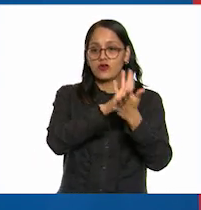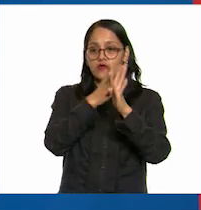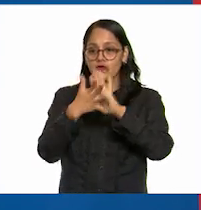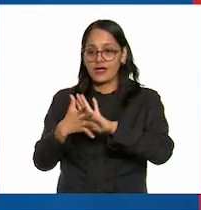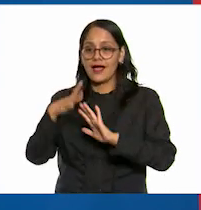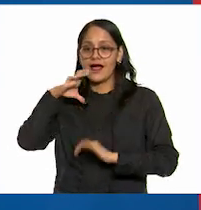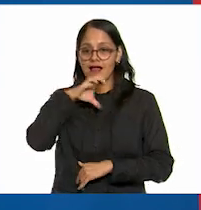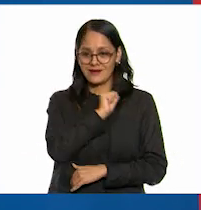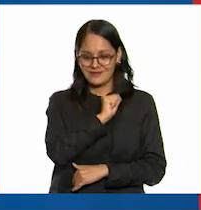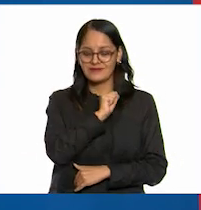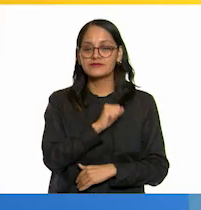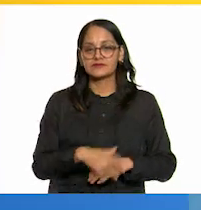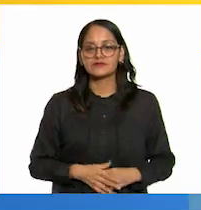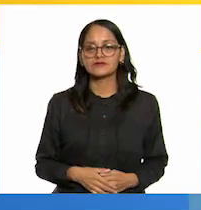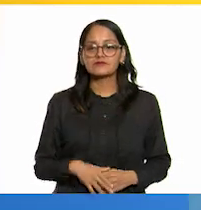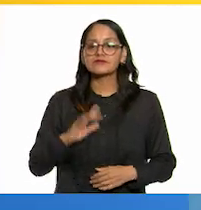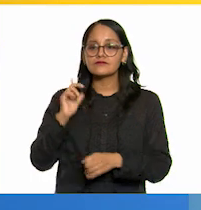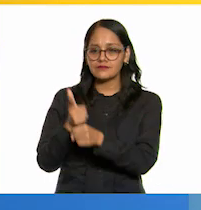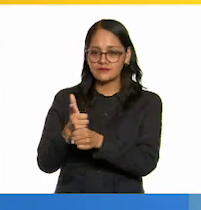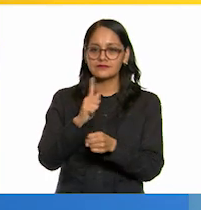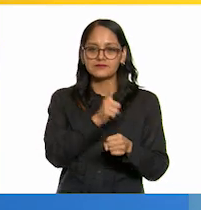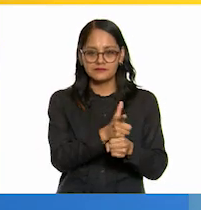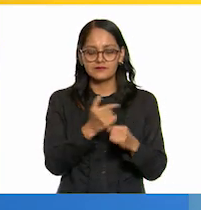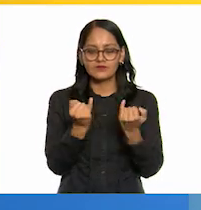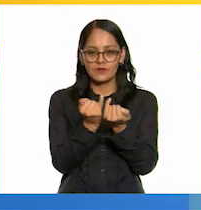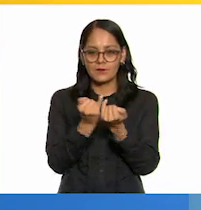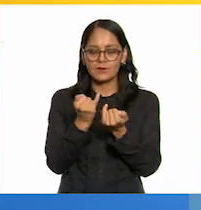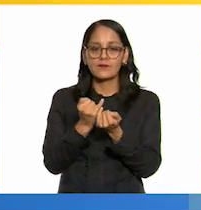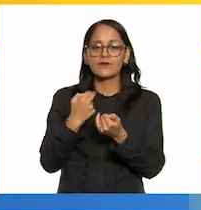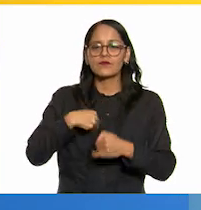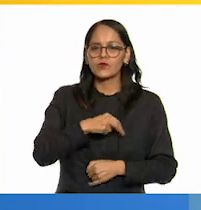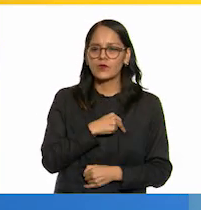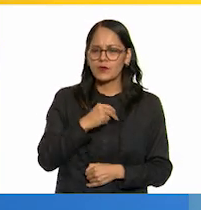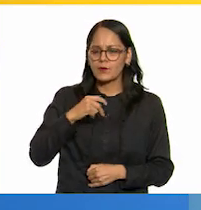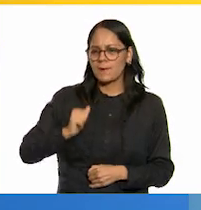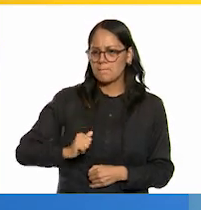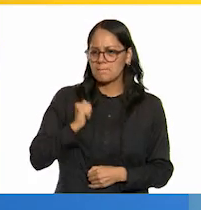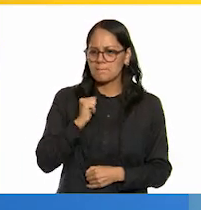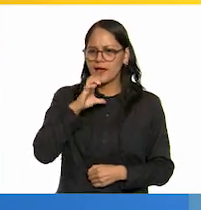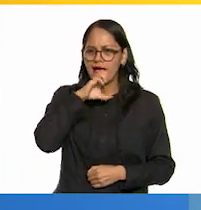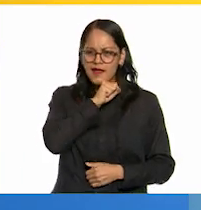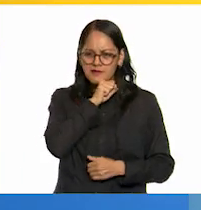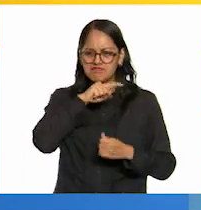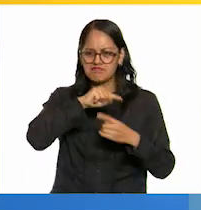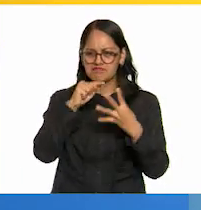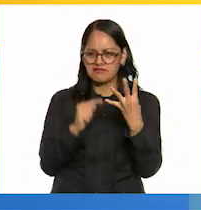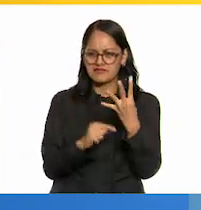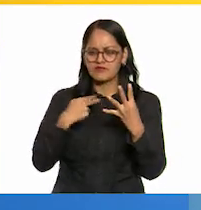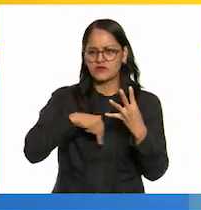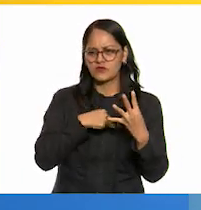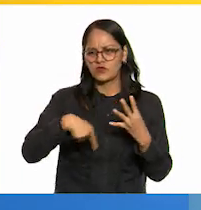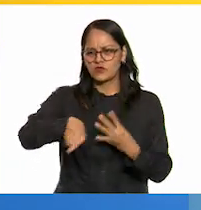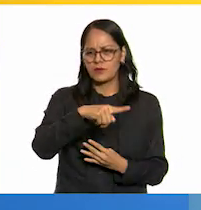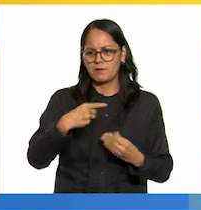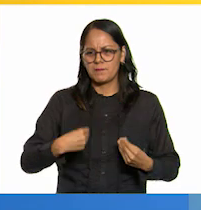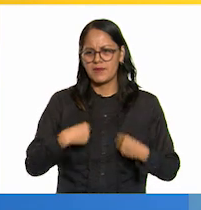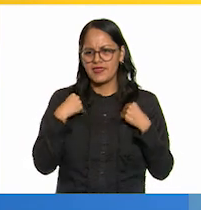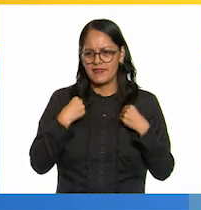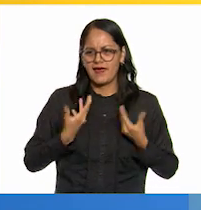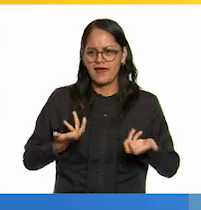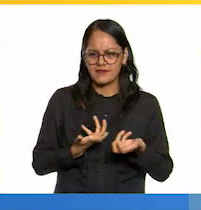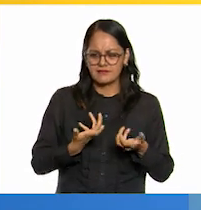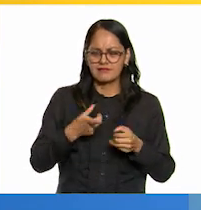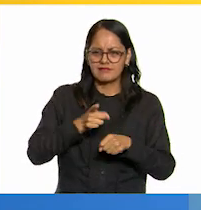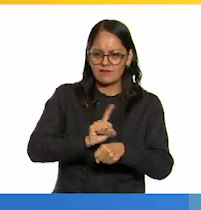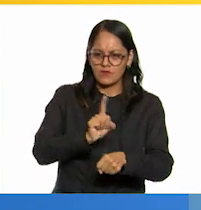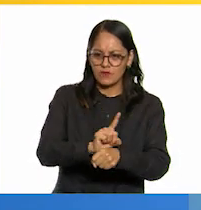materiales identificamos y valoramos formas de aprovechar el calor en diversas actividades de la vida cotidiana pasando